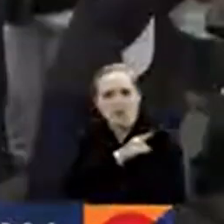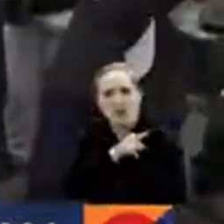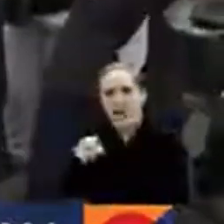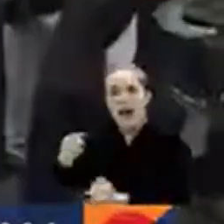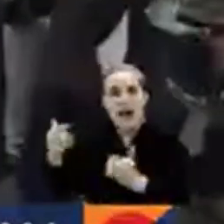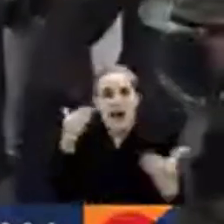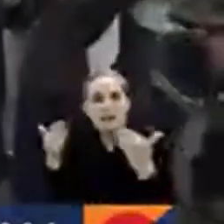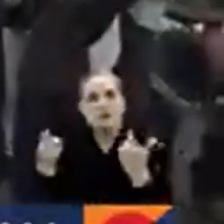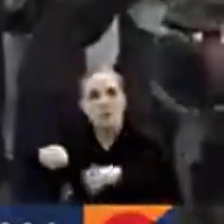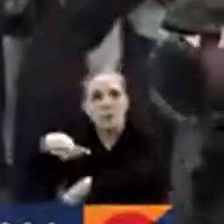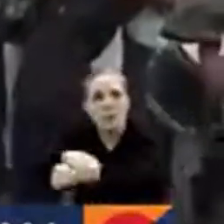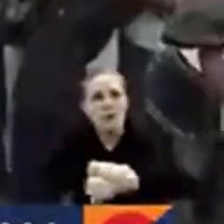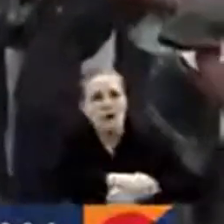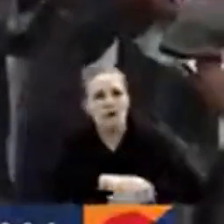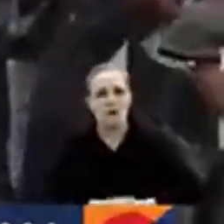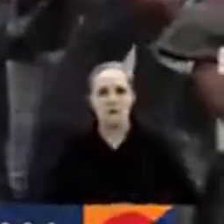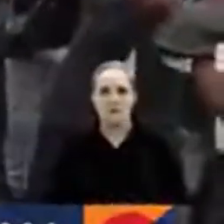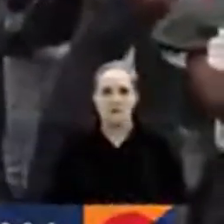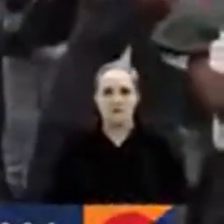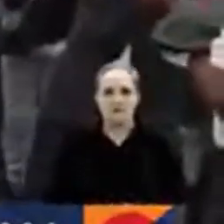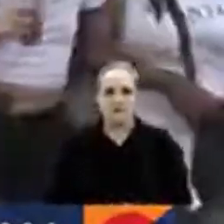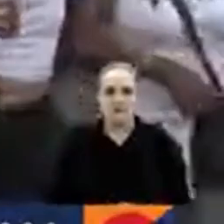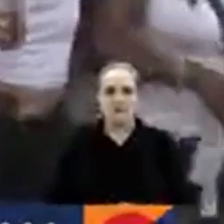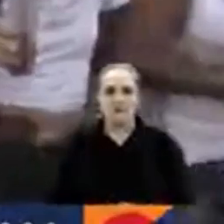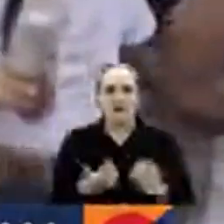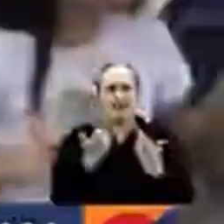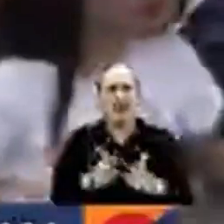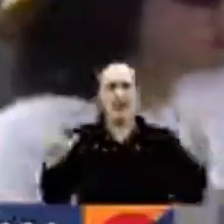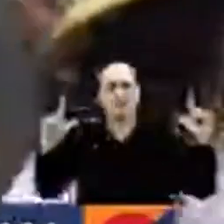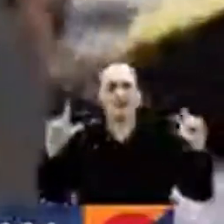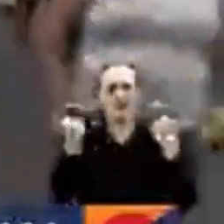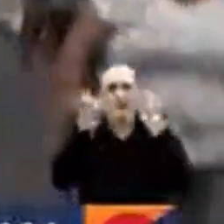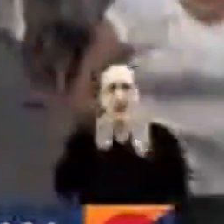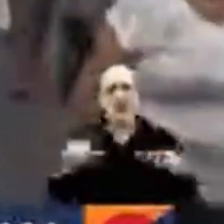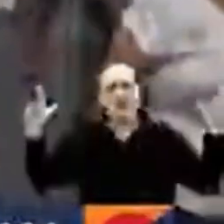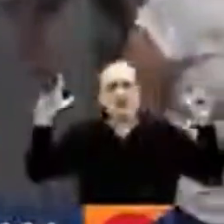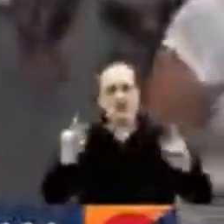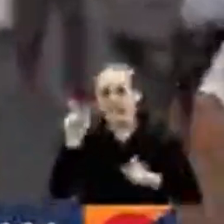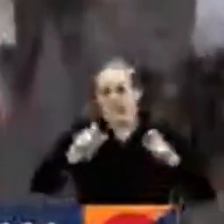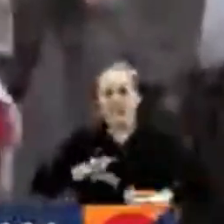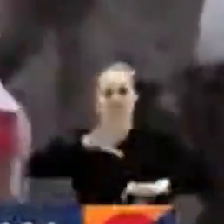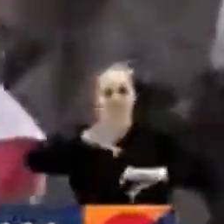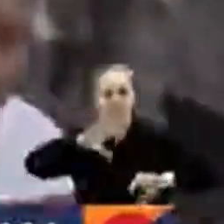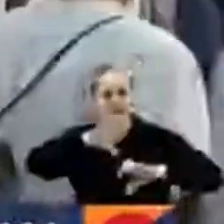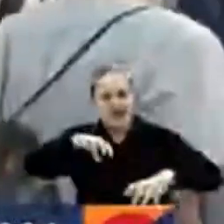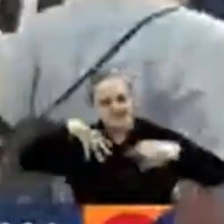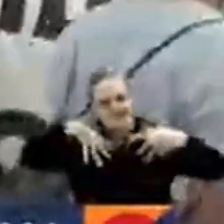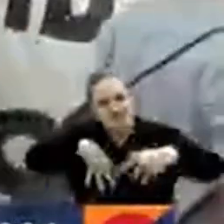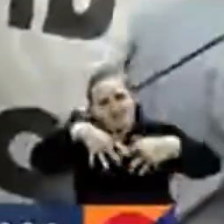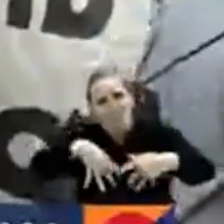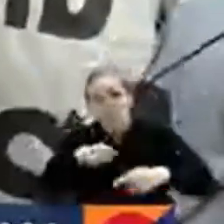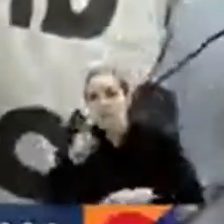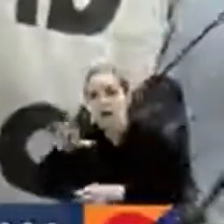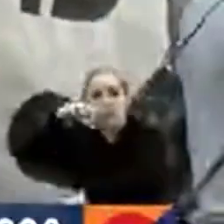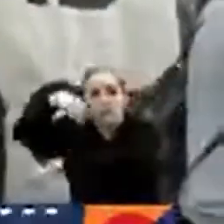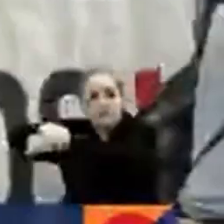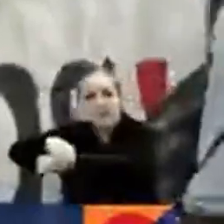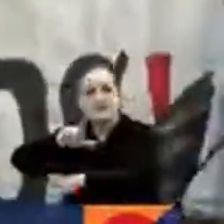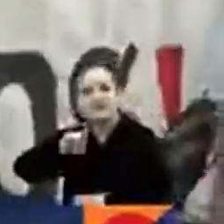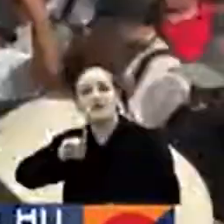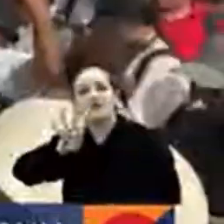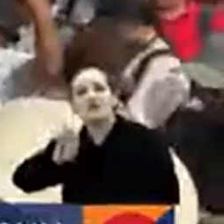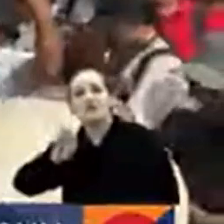campesinos. ¡Estudiantes, libertad! Cientos de personas piden que se libere a los 193 detenidos entre